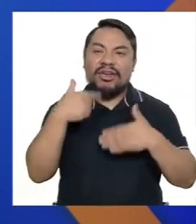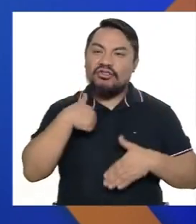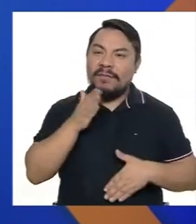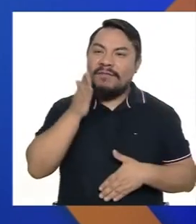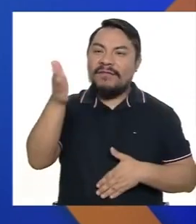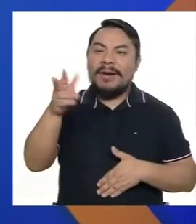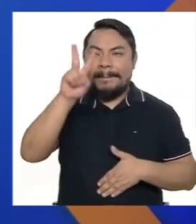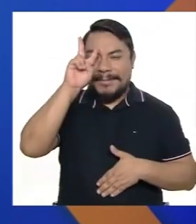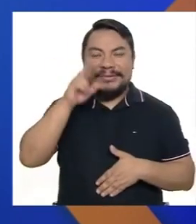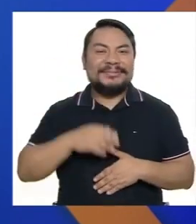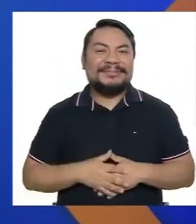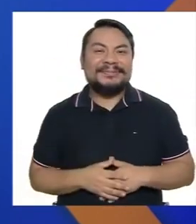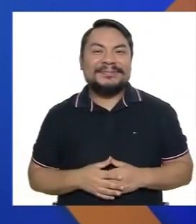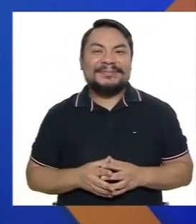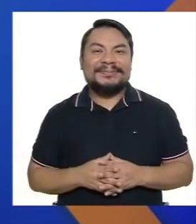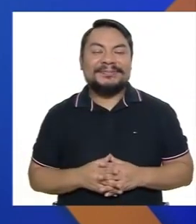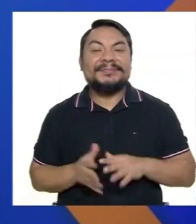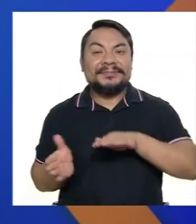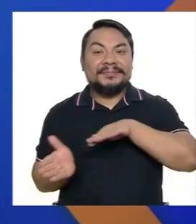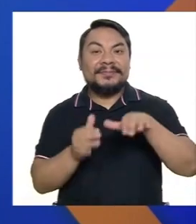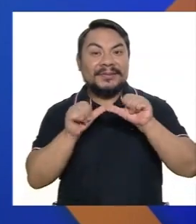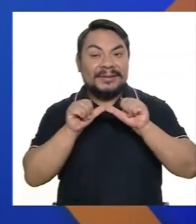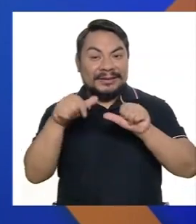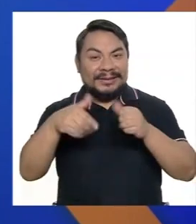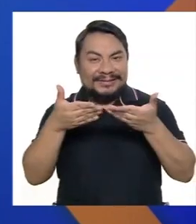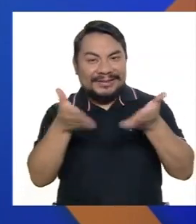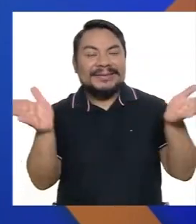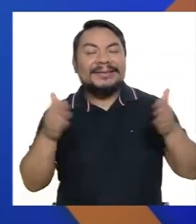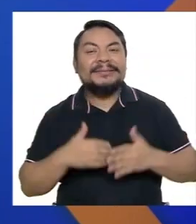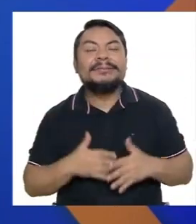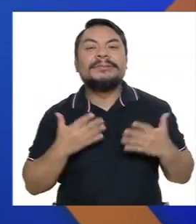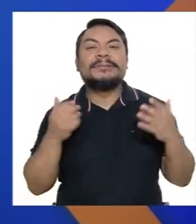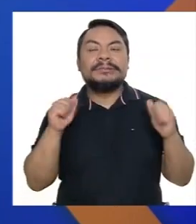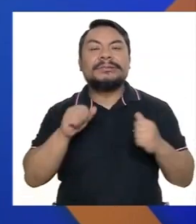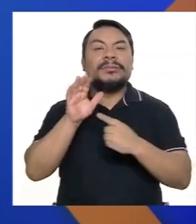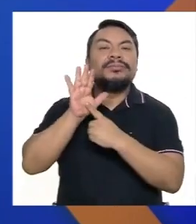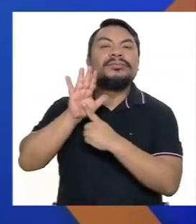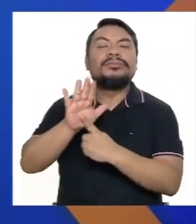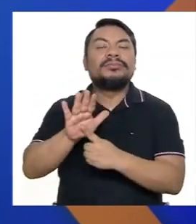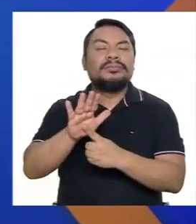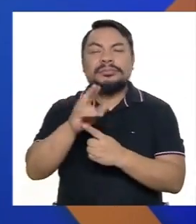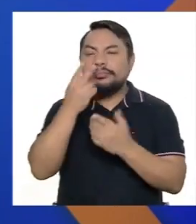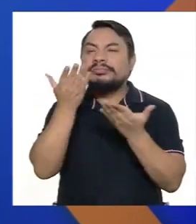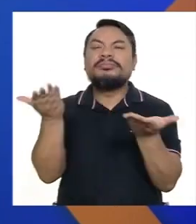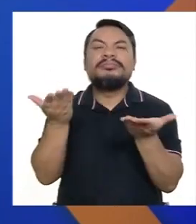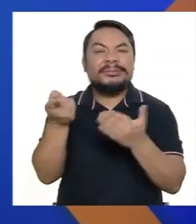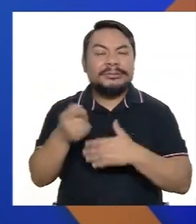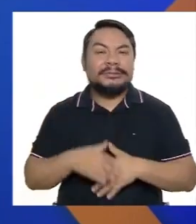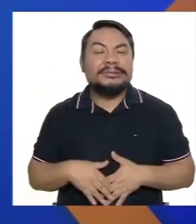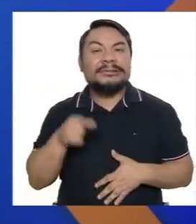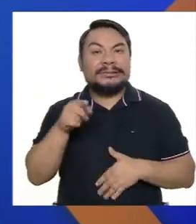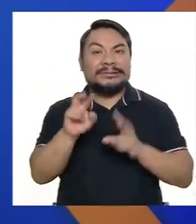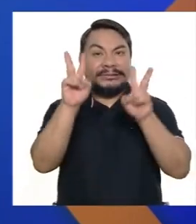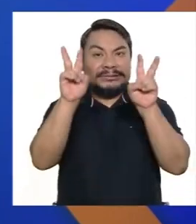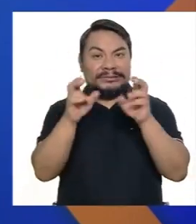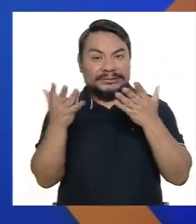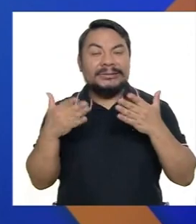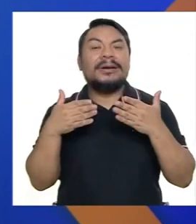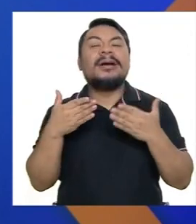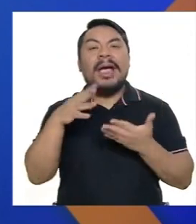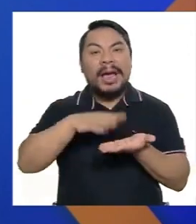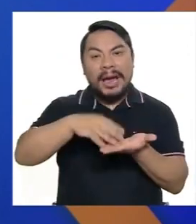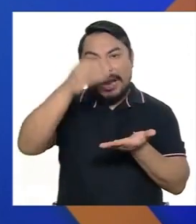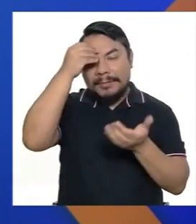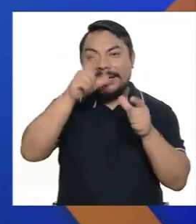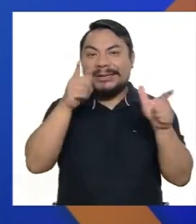Gracias, Yo Voy Perú. Bueno, y seguimos aquí en Sin Barreras y vamos a presentar a continuación la secuencia